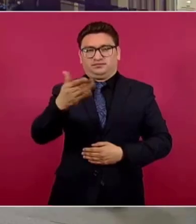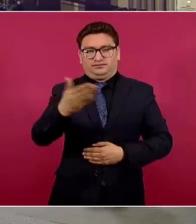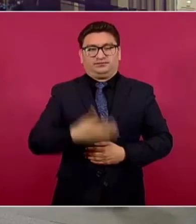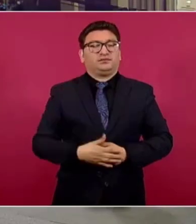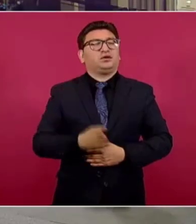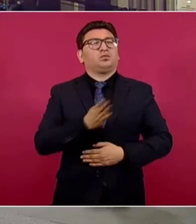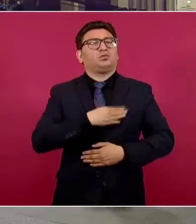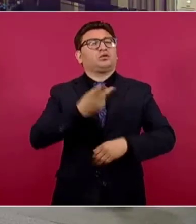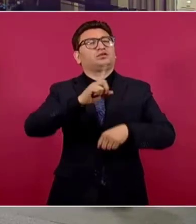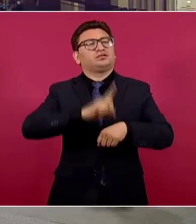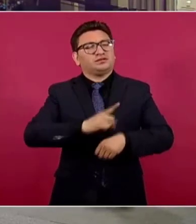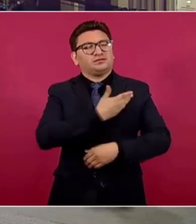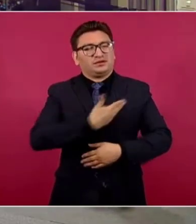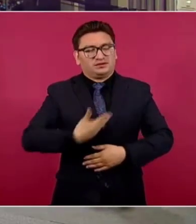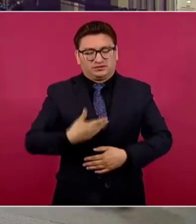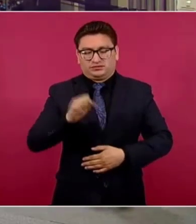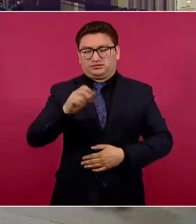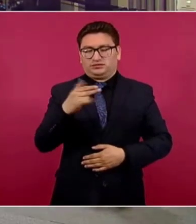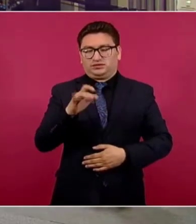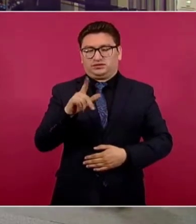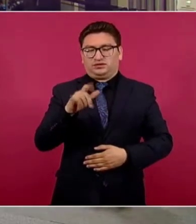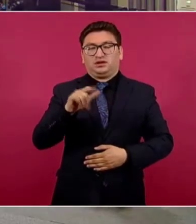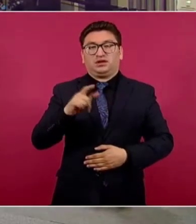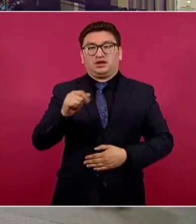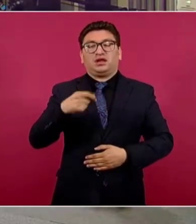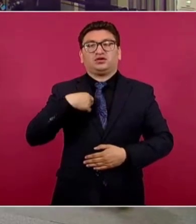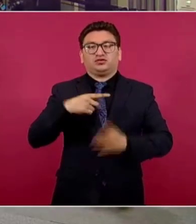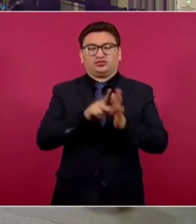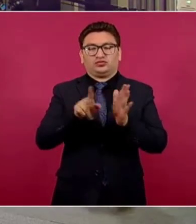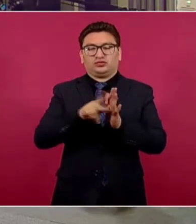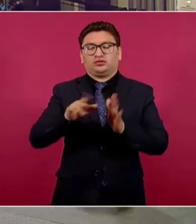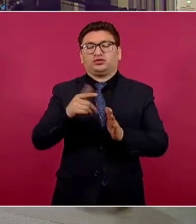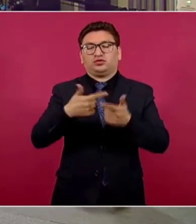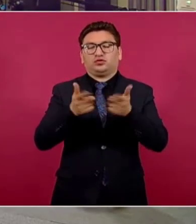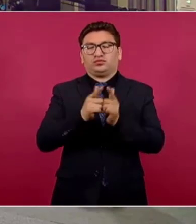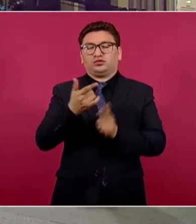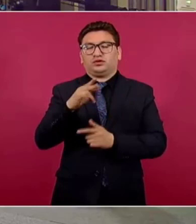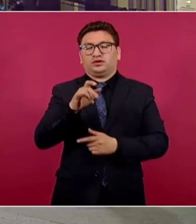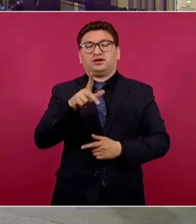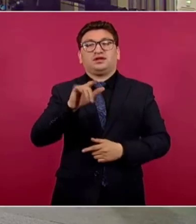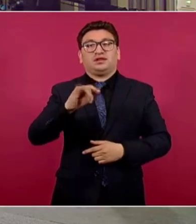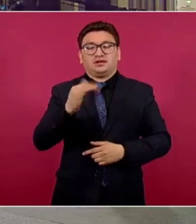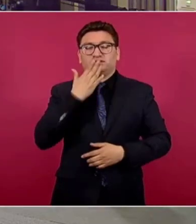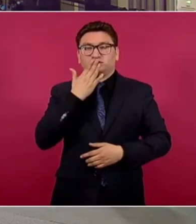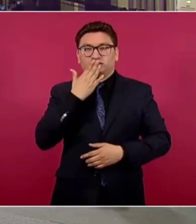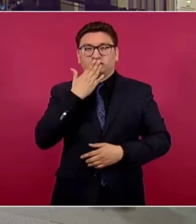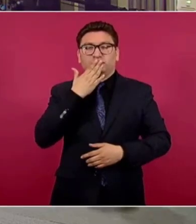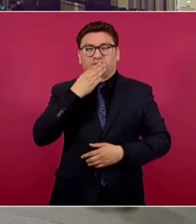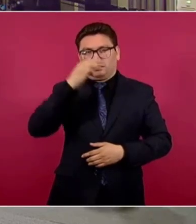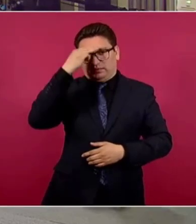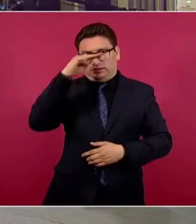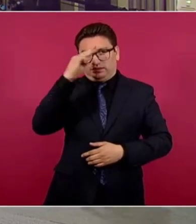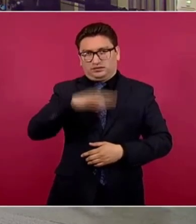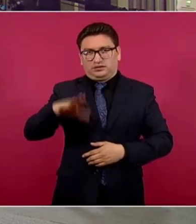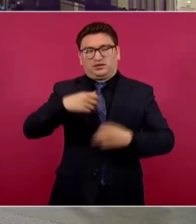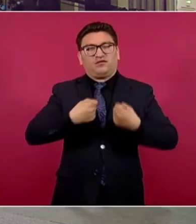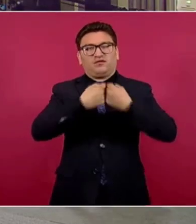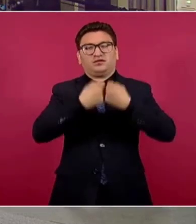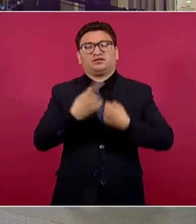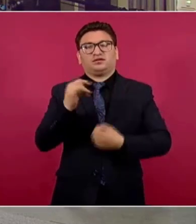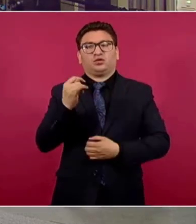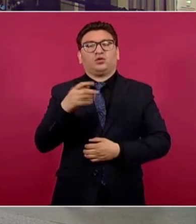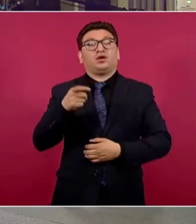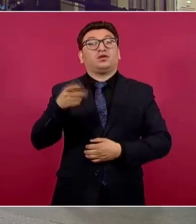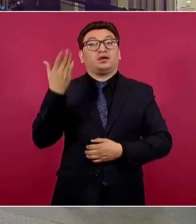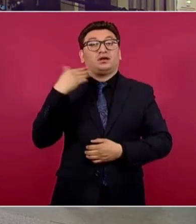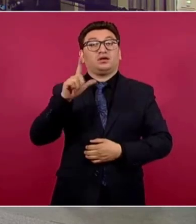Buenos días, presidente. Shaila Rosagel, corresponsal de Grupo Gili, el imparcial de Sonora, la crónica de Mexicali, frontera de Tijuana. Presidente,